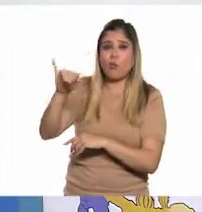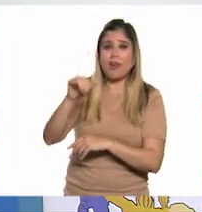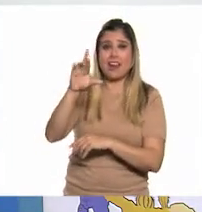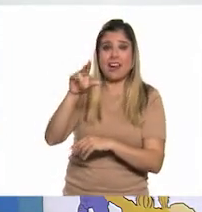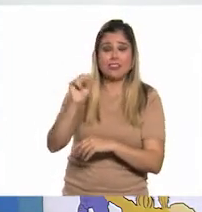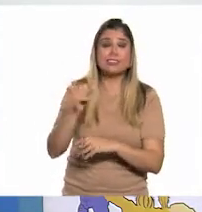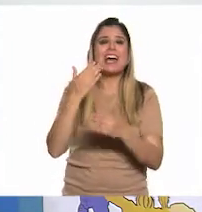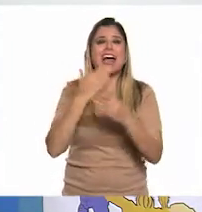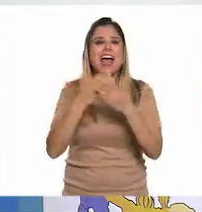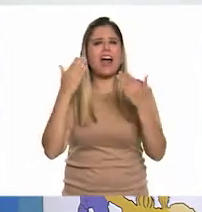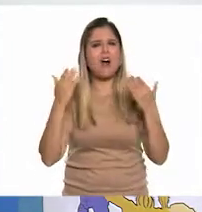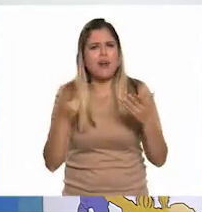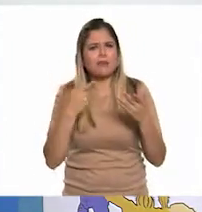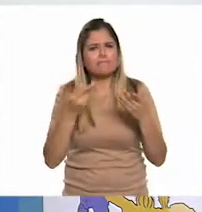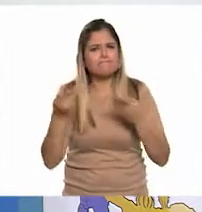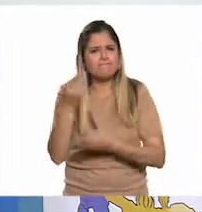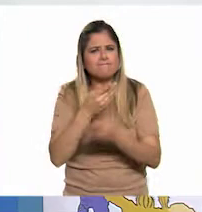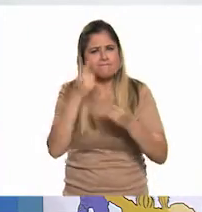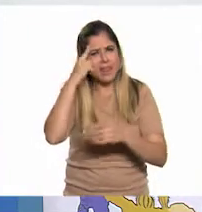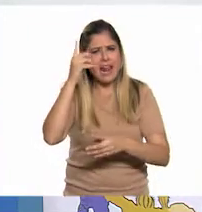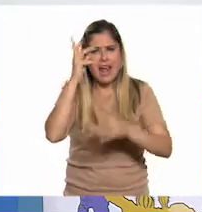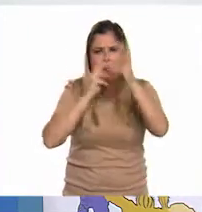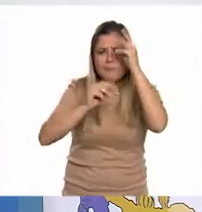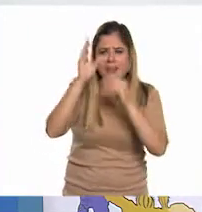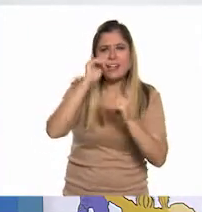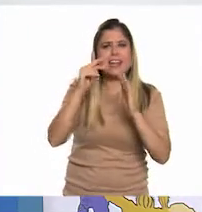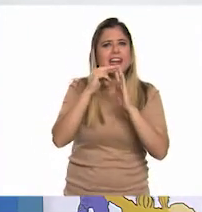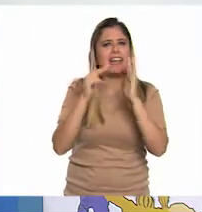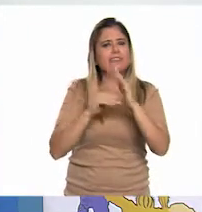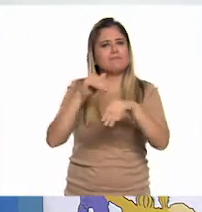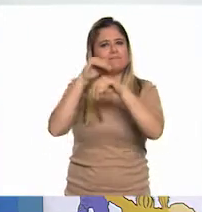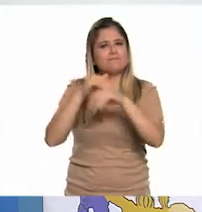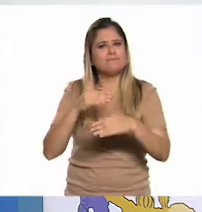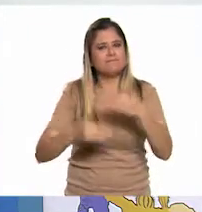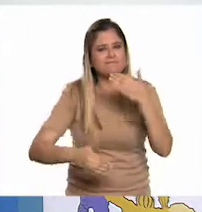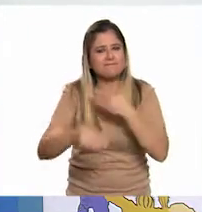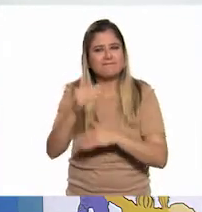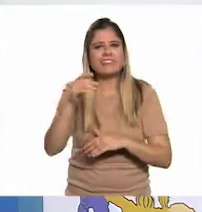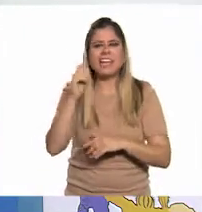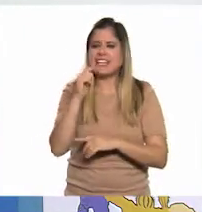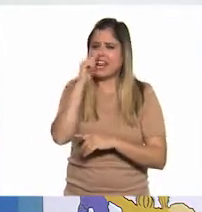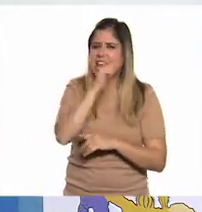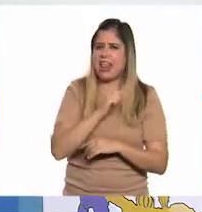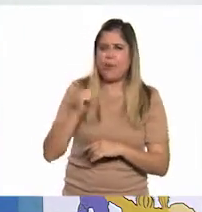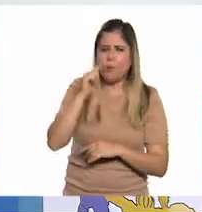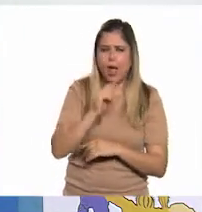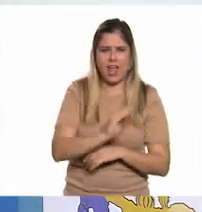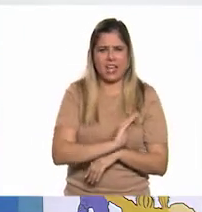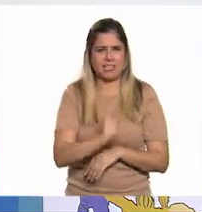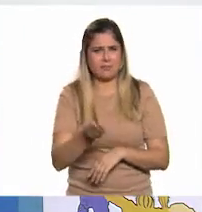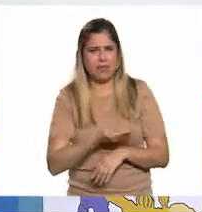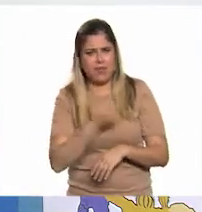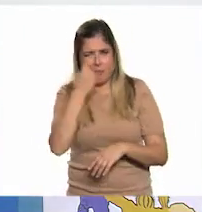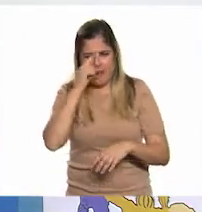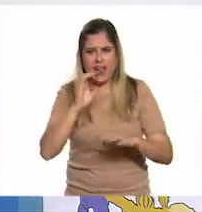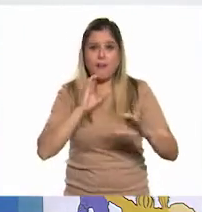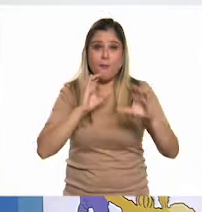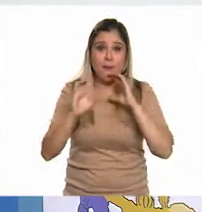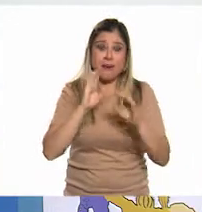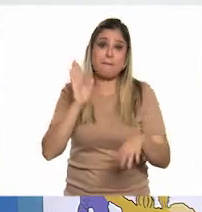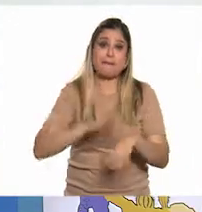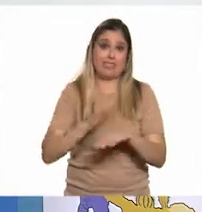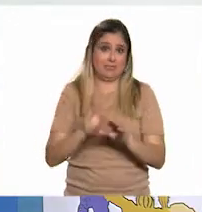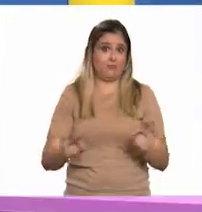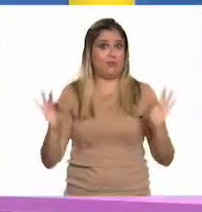vamos a colaborar en el aprendizaje de las prácticas sociales del lenguaje que nos ayudan a estudiar y, sobre todo, a comunicarnos, que es lo más